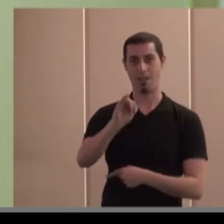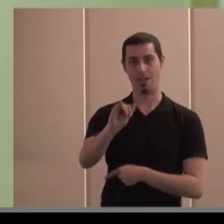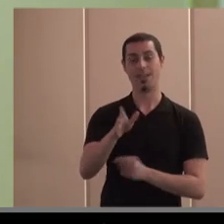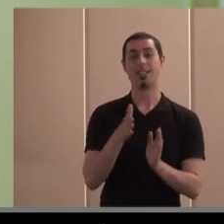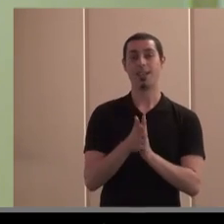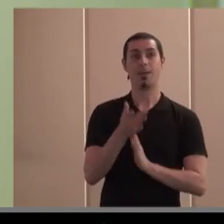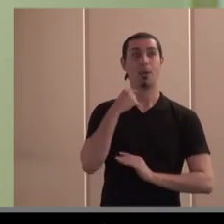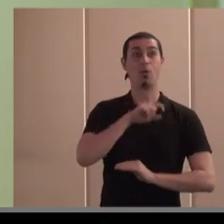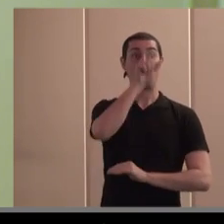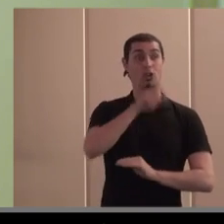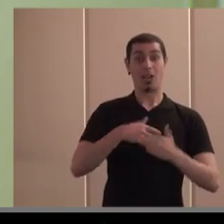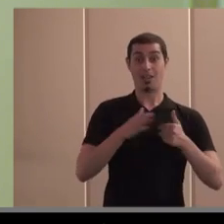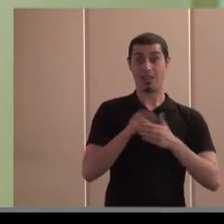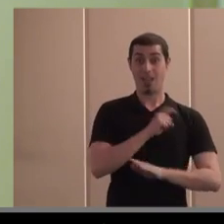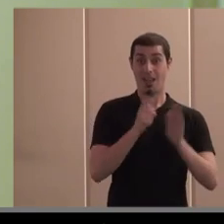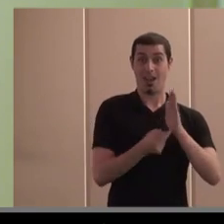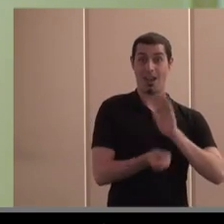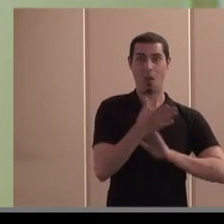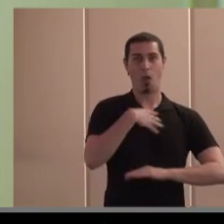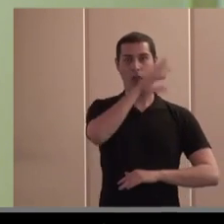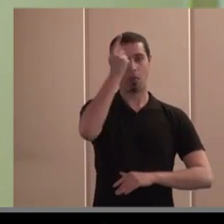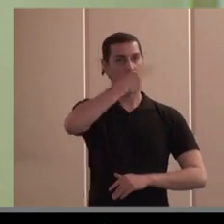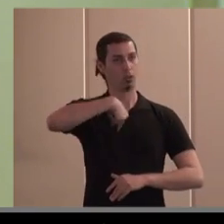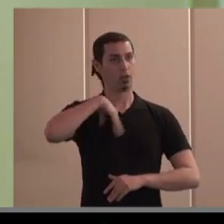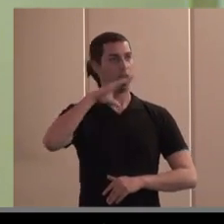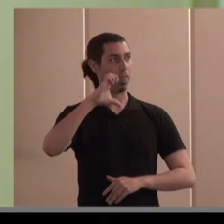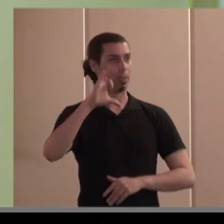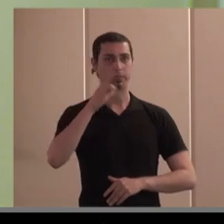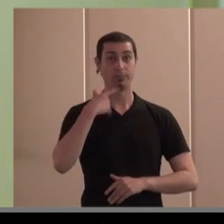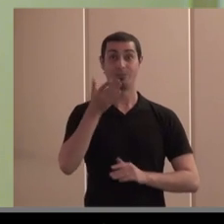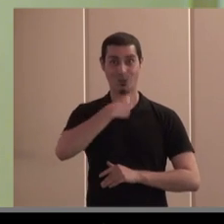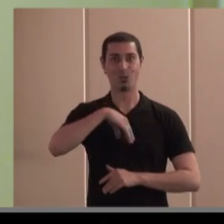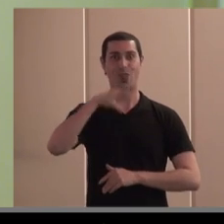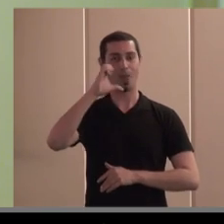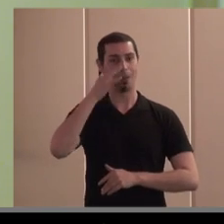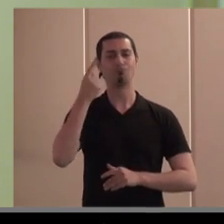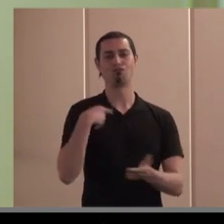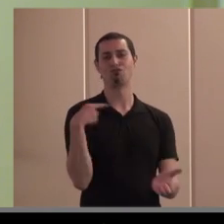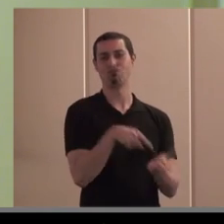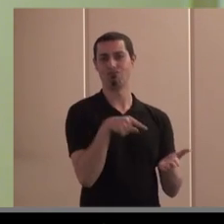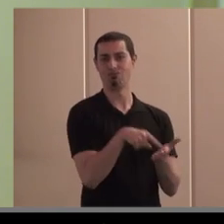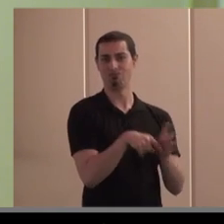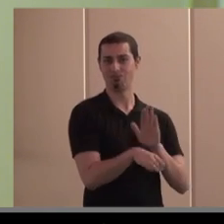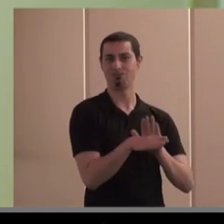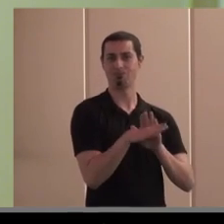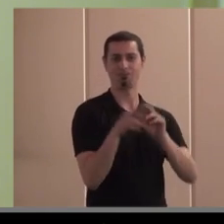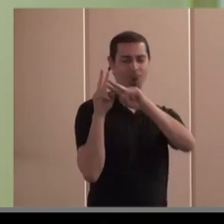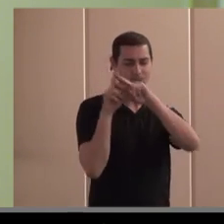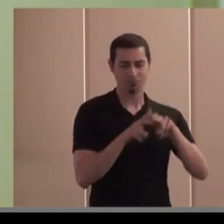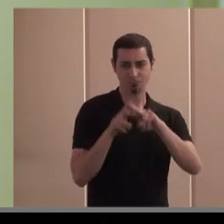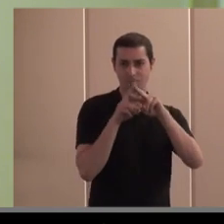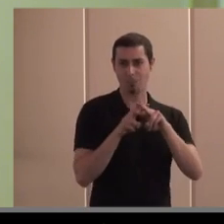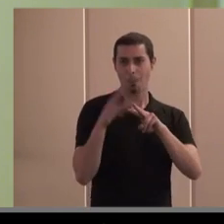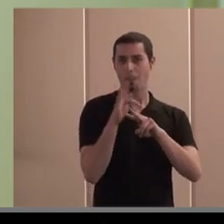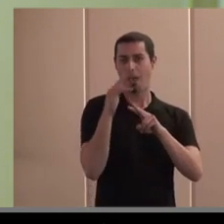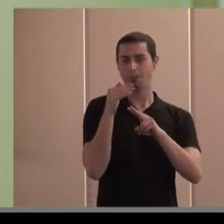implica que a veces al legislador se le olvida que existimos y por lo tanto desde CEPES y sus organizaciones miembros estamos continuamente analizando y